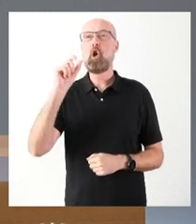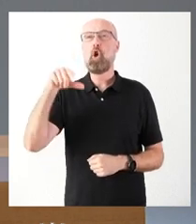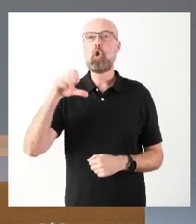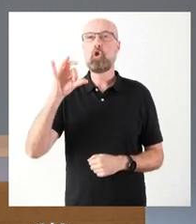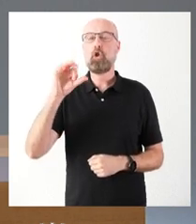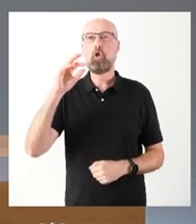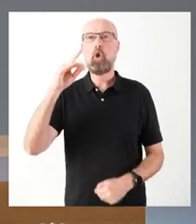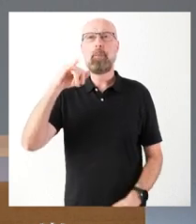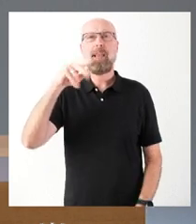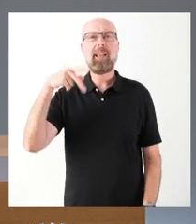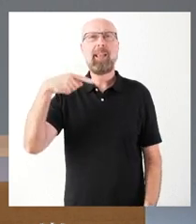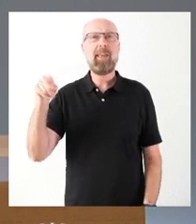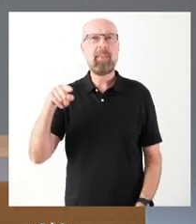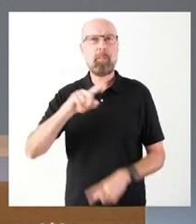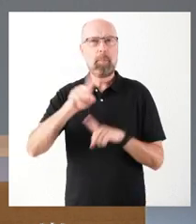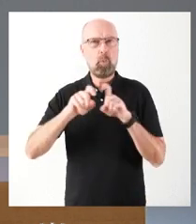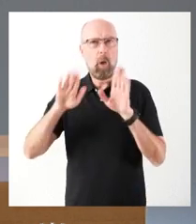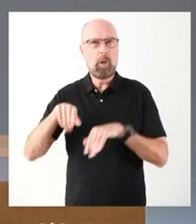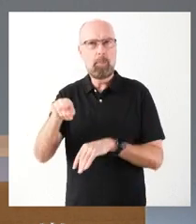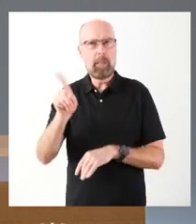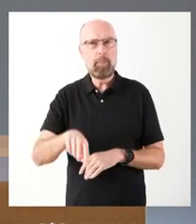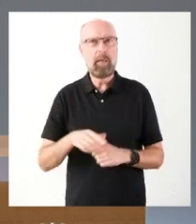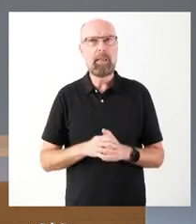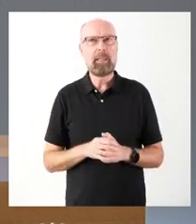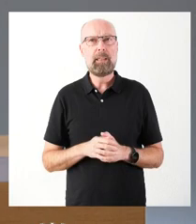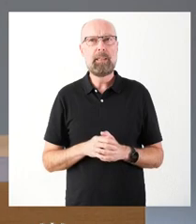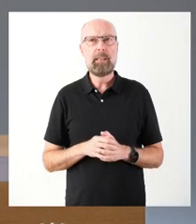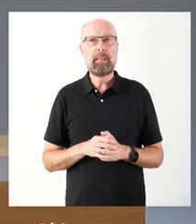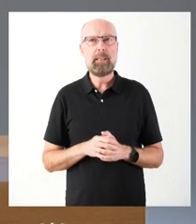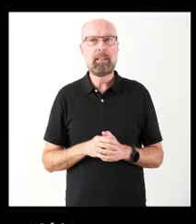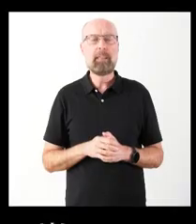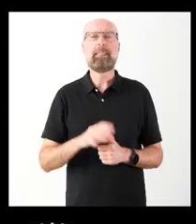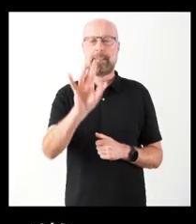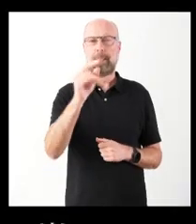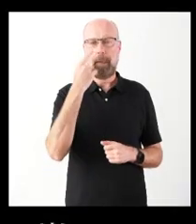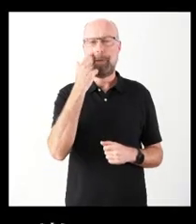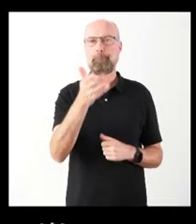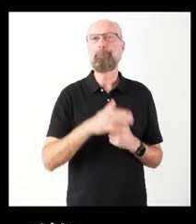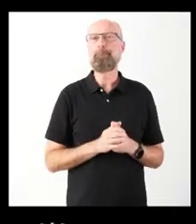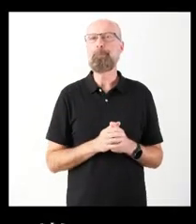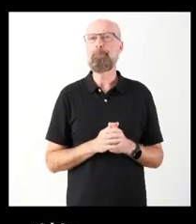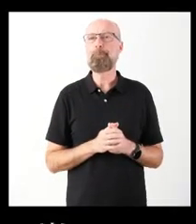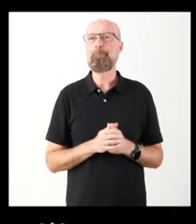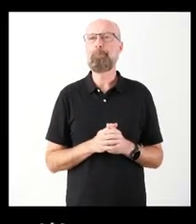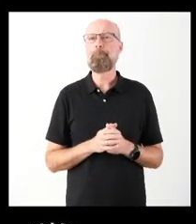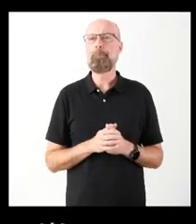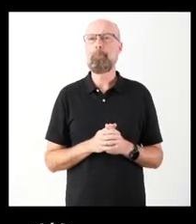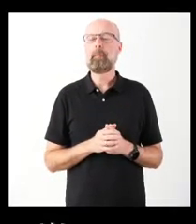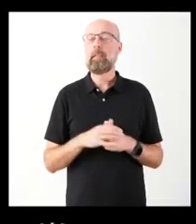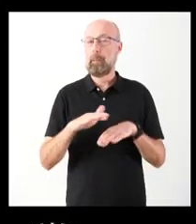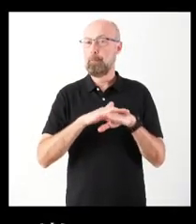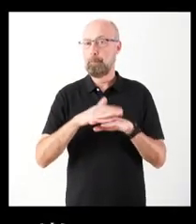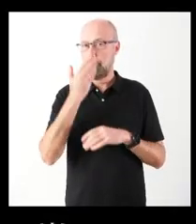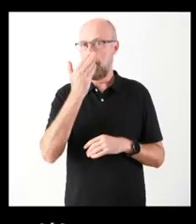¿Carlos? Sí. ¿Sí? Sí, sí, cuando quieras. Vale. Bueno, yo, si me permite,